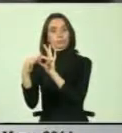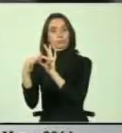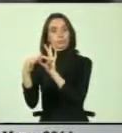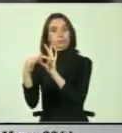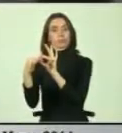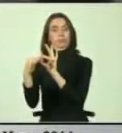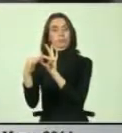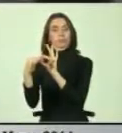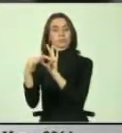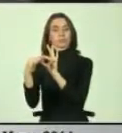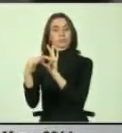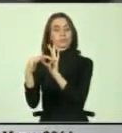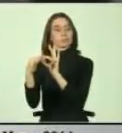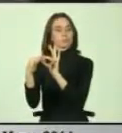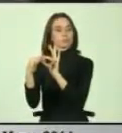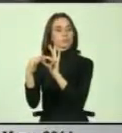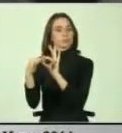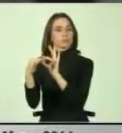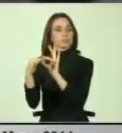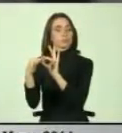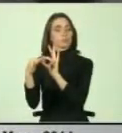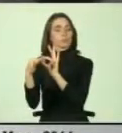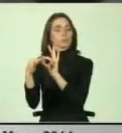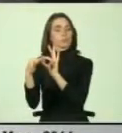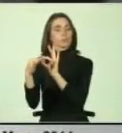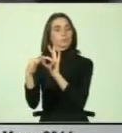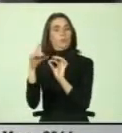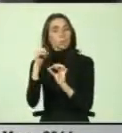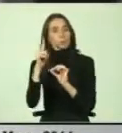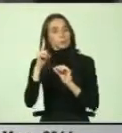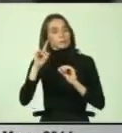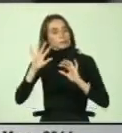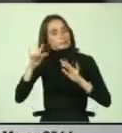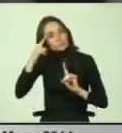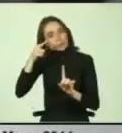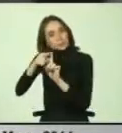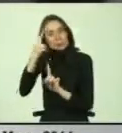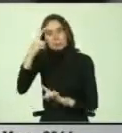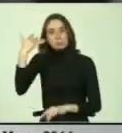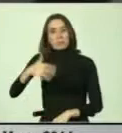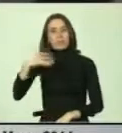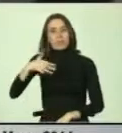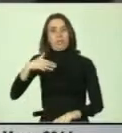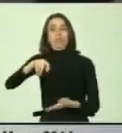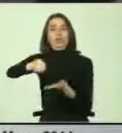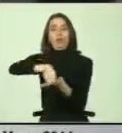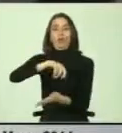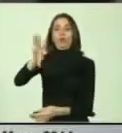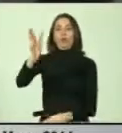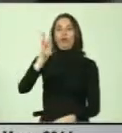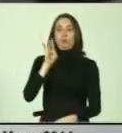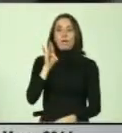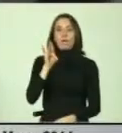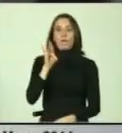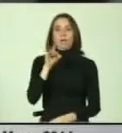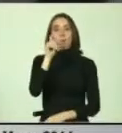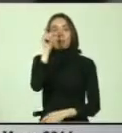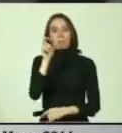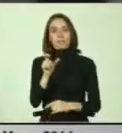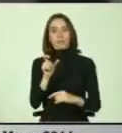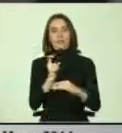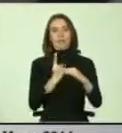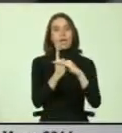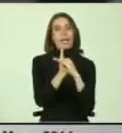y que lo tienen como uno de los emprendimientos prioritarios para este año es la contratación de recepcionistas